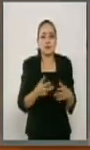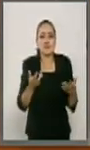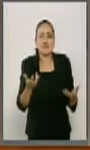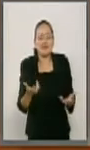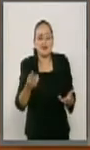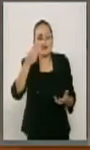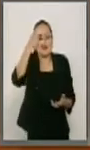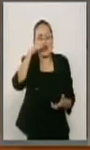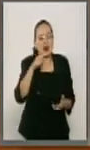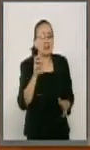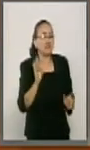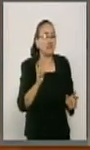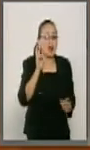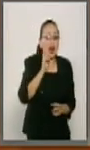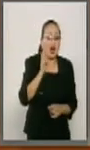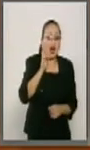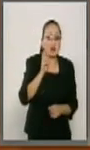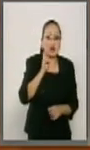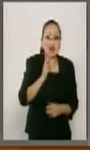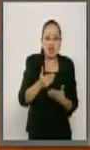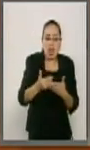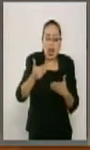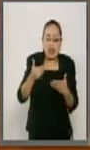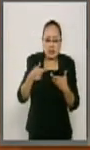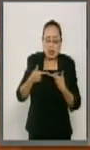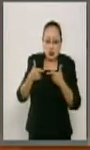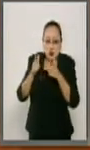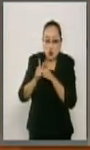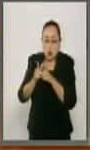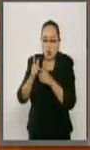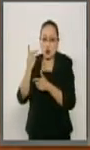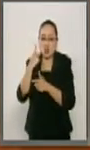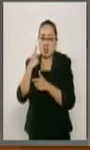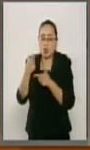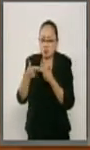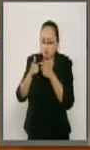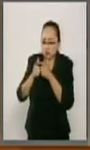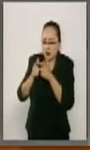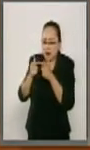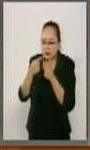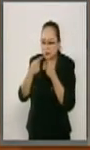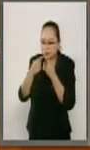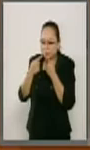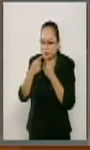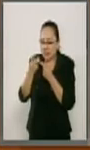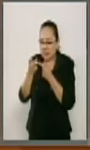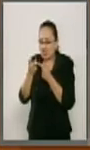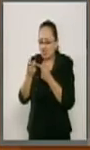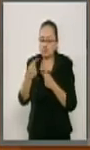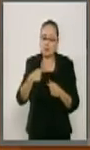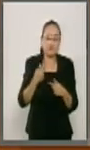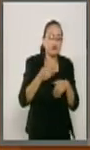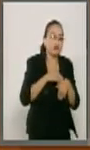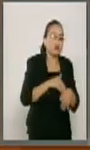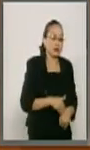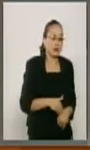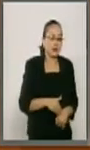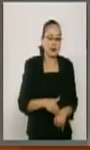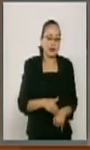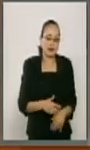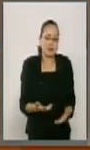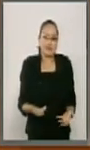avalar lo que acordaron en su grupo parlamentario. ¿Qué desfachatez